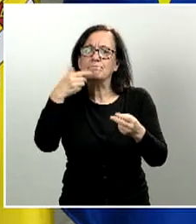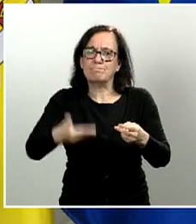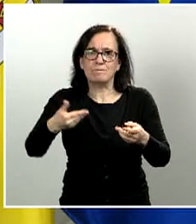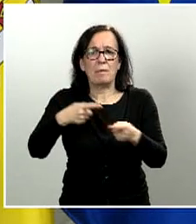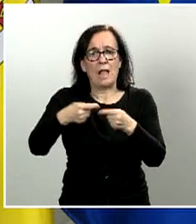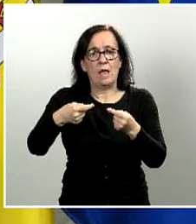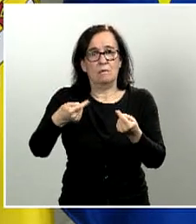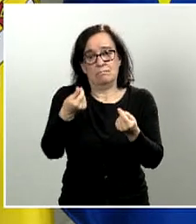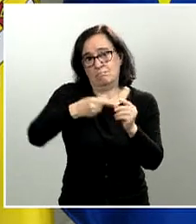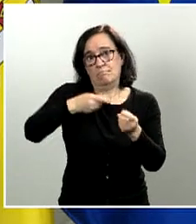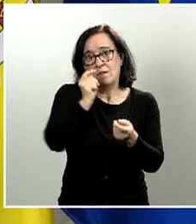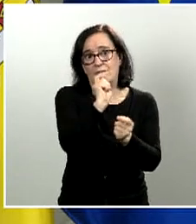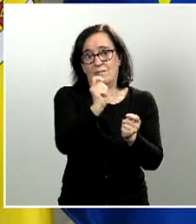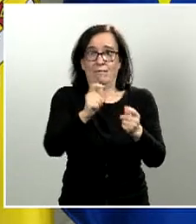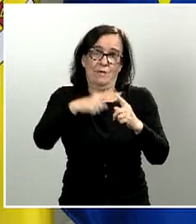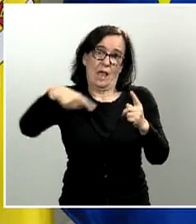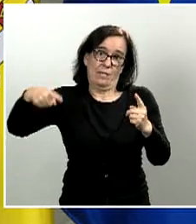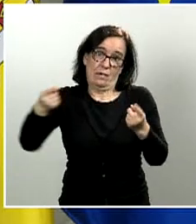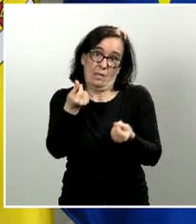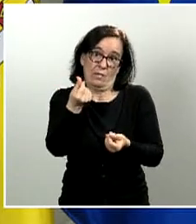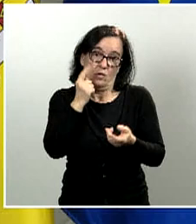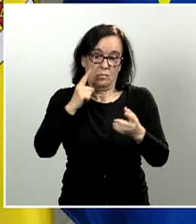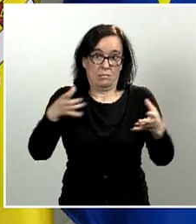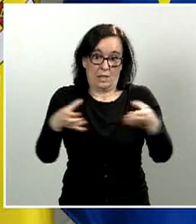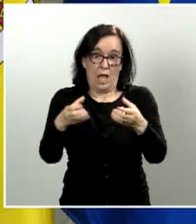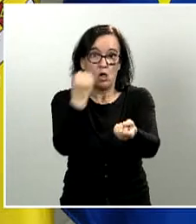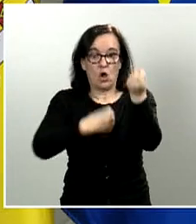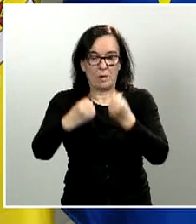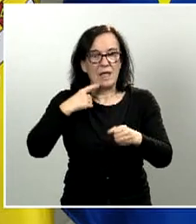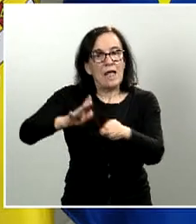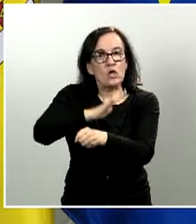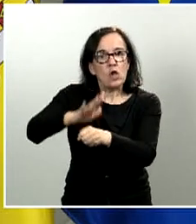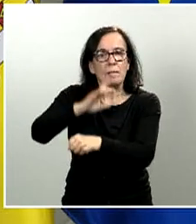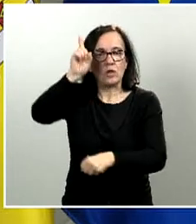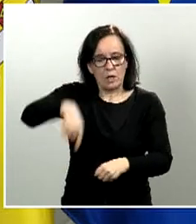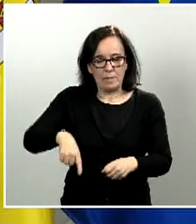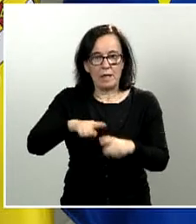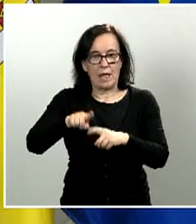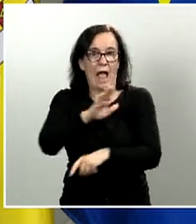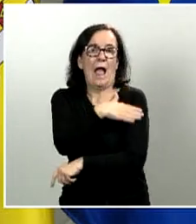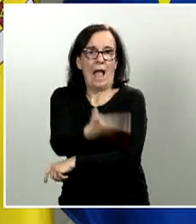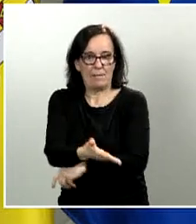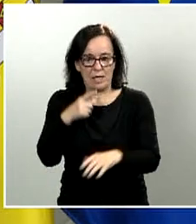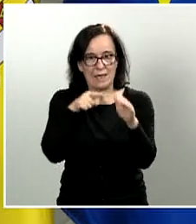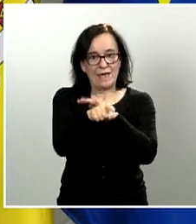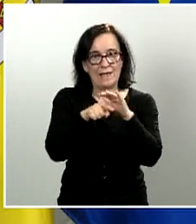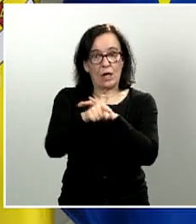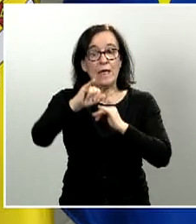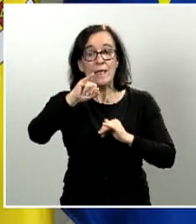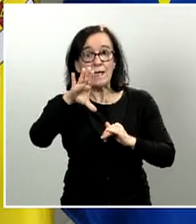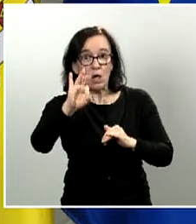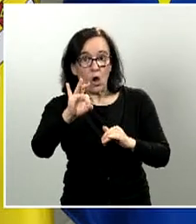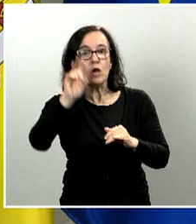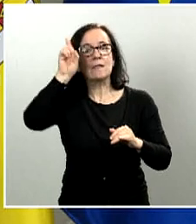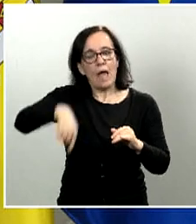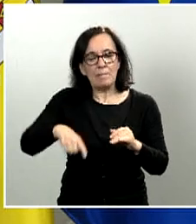para el conjunto de la economía y por eso, además de la cobertura que se proporciona con los avales gestionados a través del ICO, mediante el Real